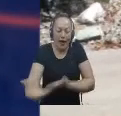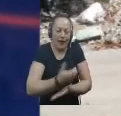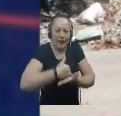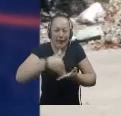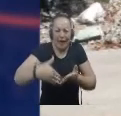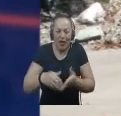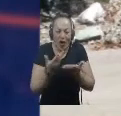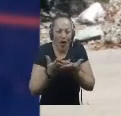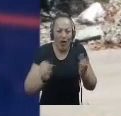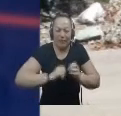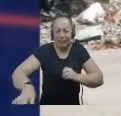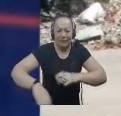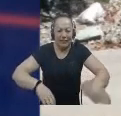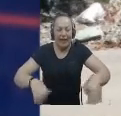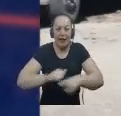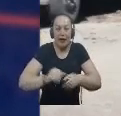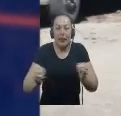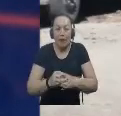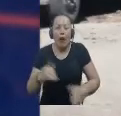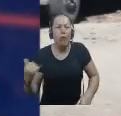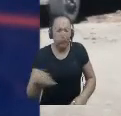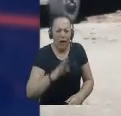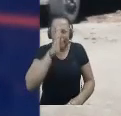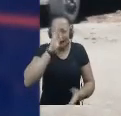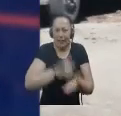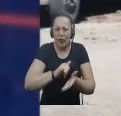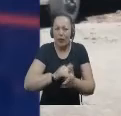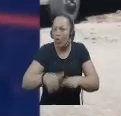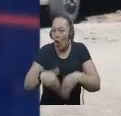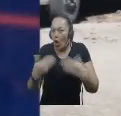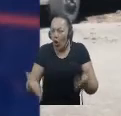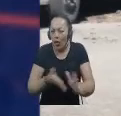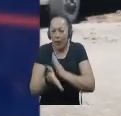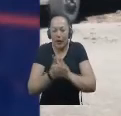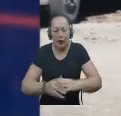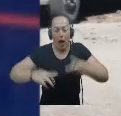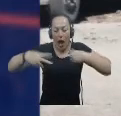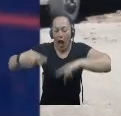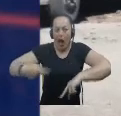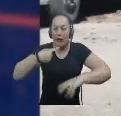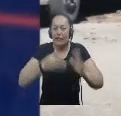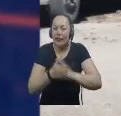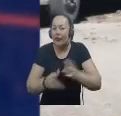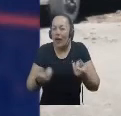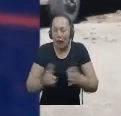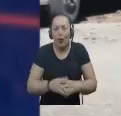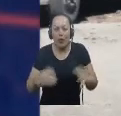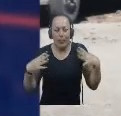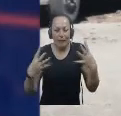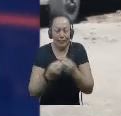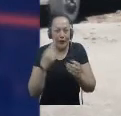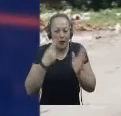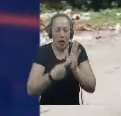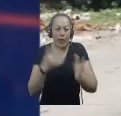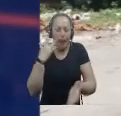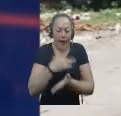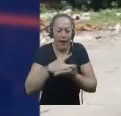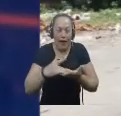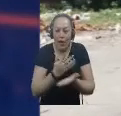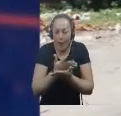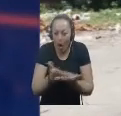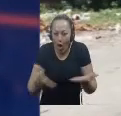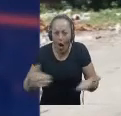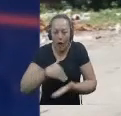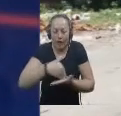escombros Y malas prácticas habitacionales Los siguientes comportamientos son contrarios A la habitabilidad, limpieza y recolección De